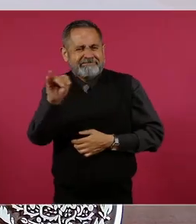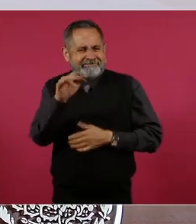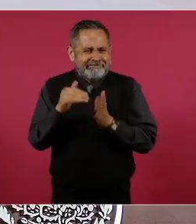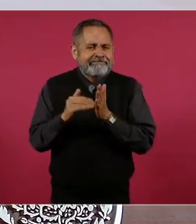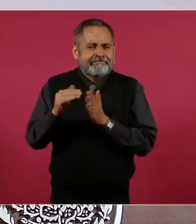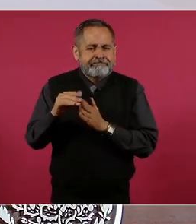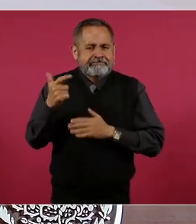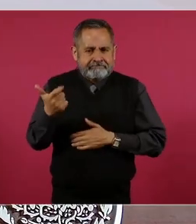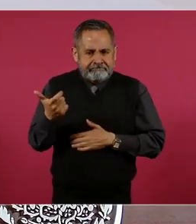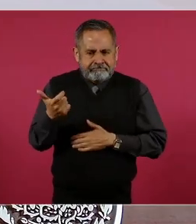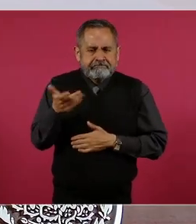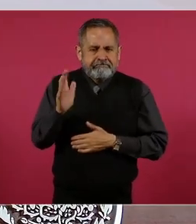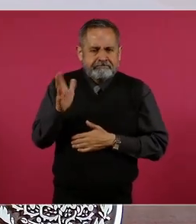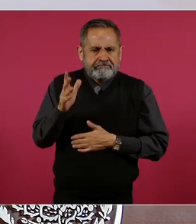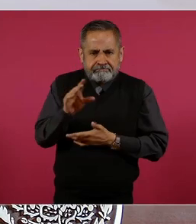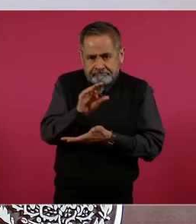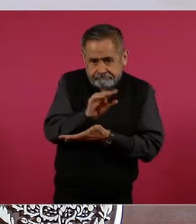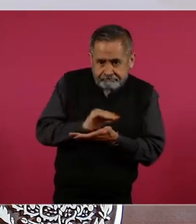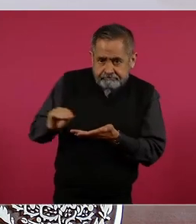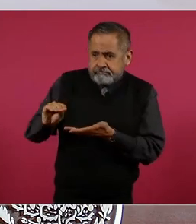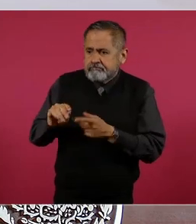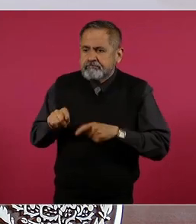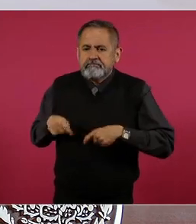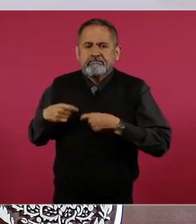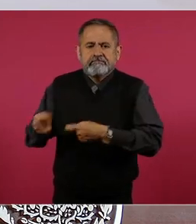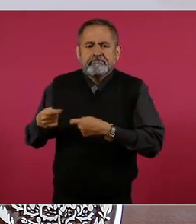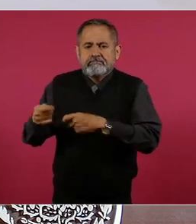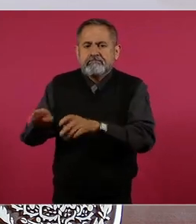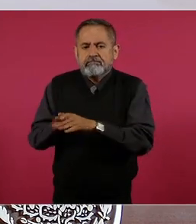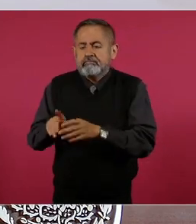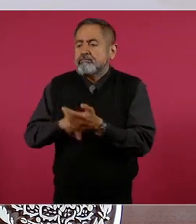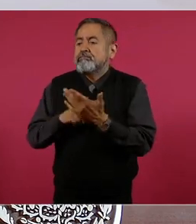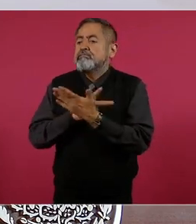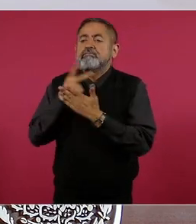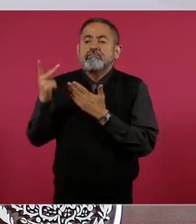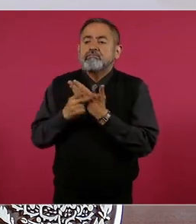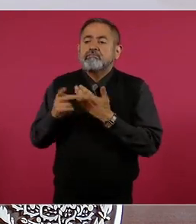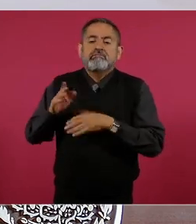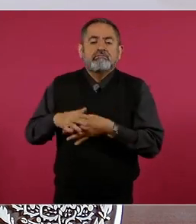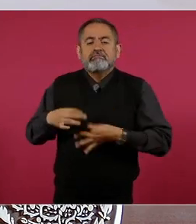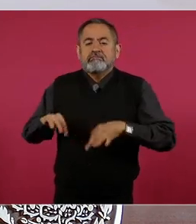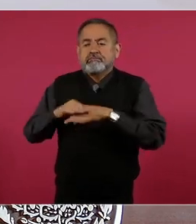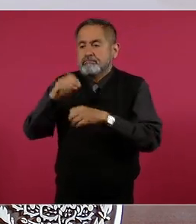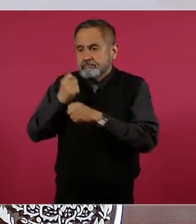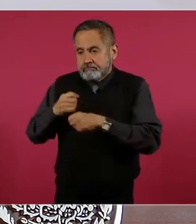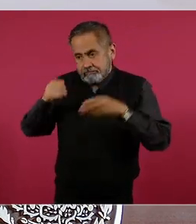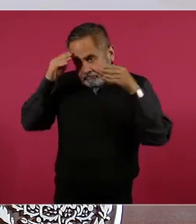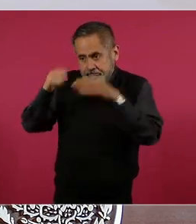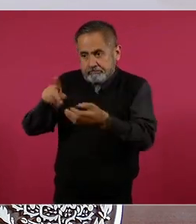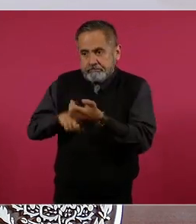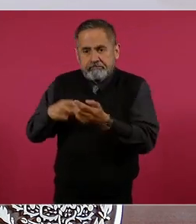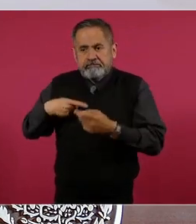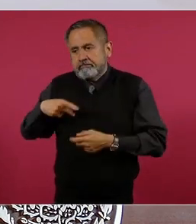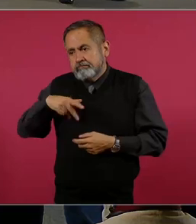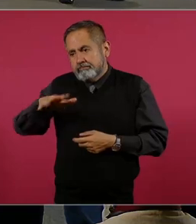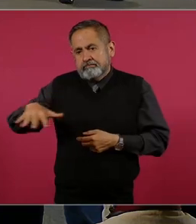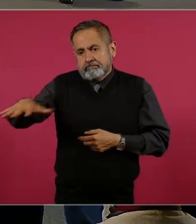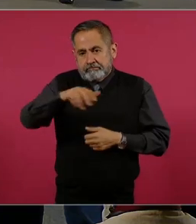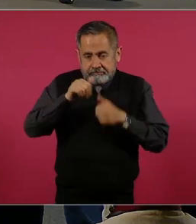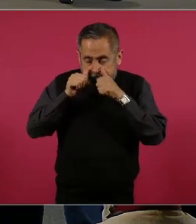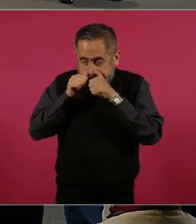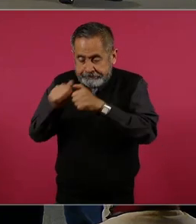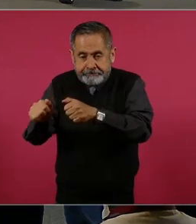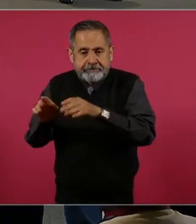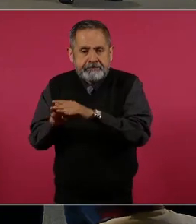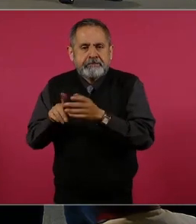pesos los que hemos otorgado en programas sociales prioritarios de atención directa a la población y son